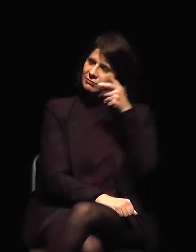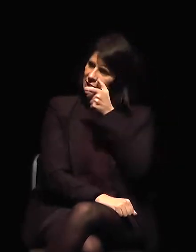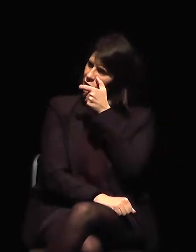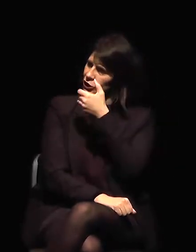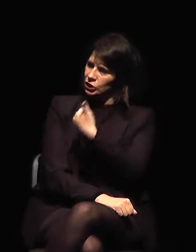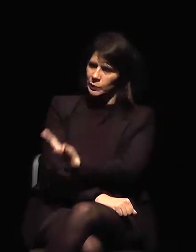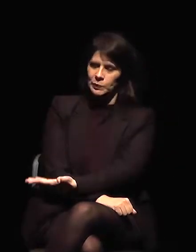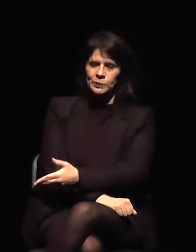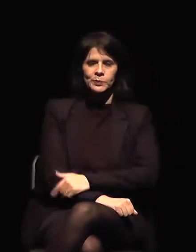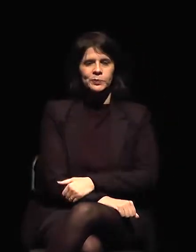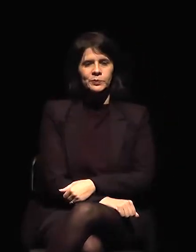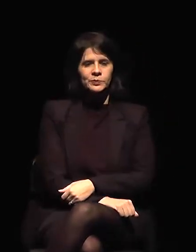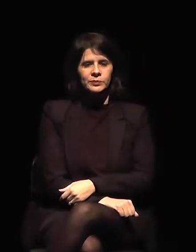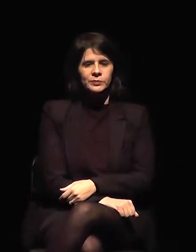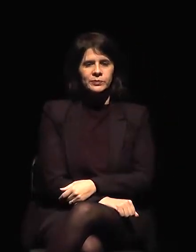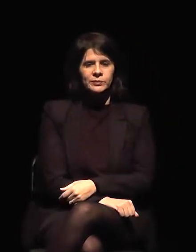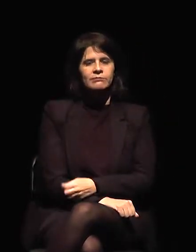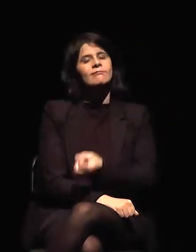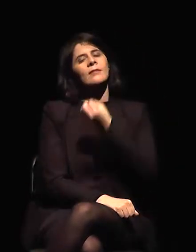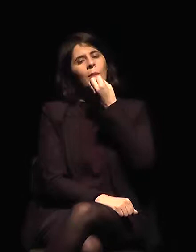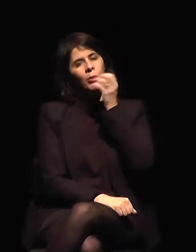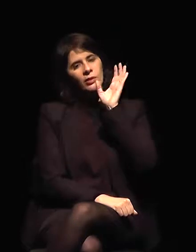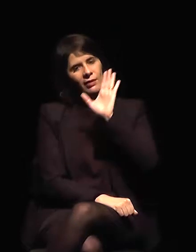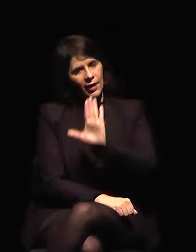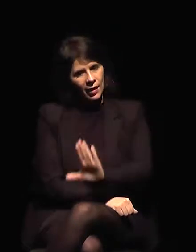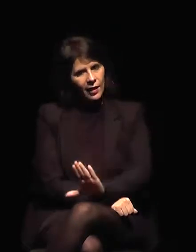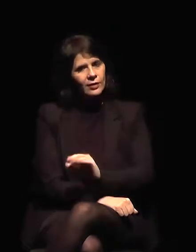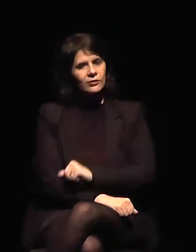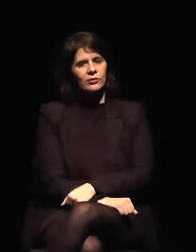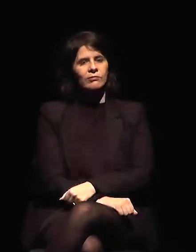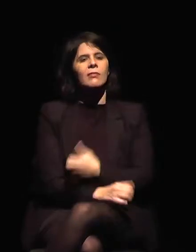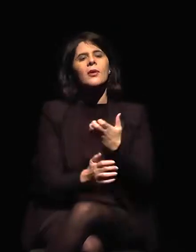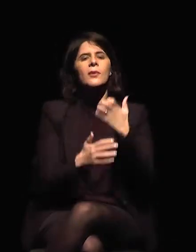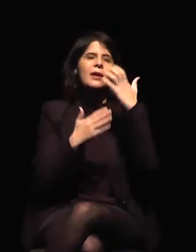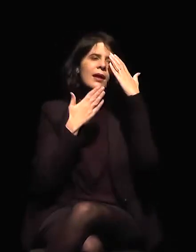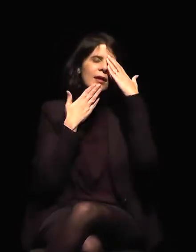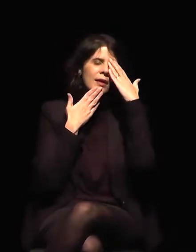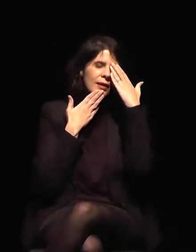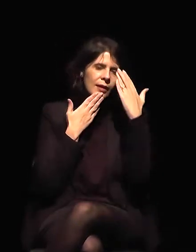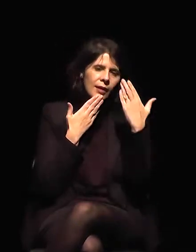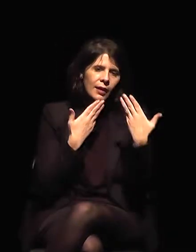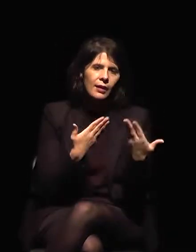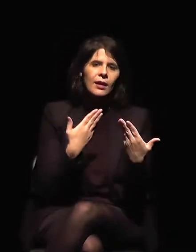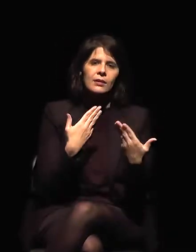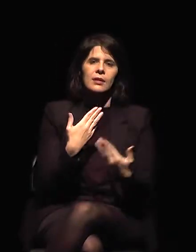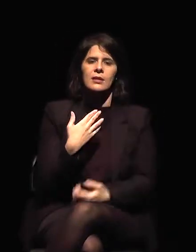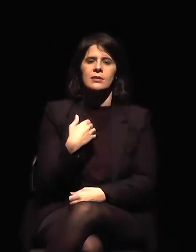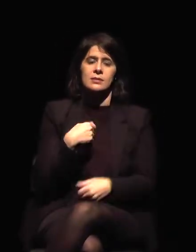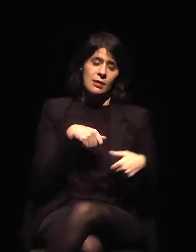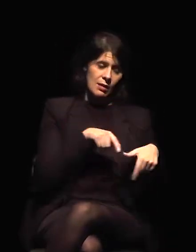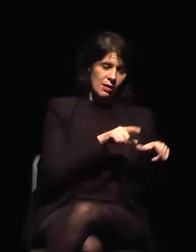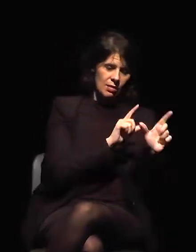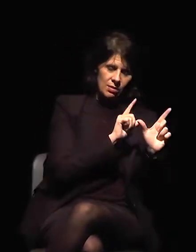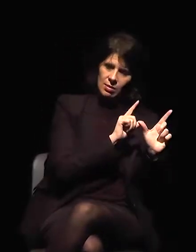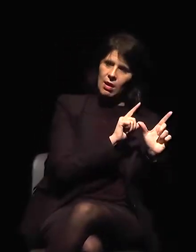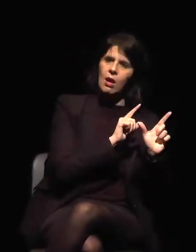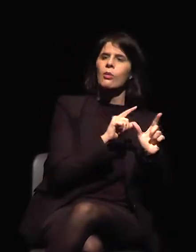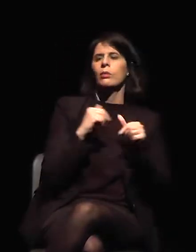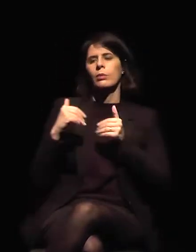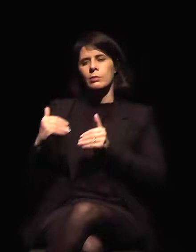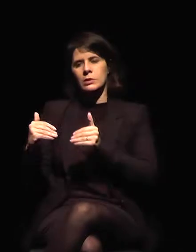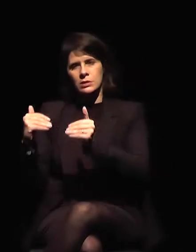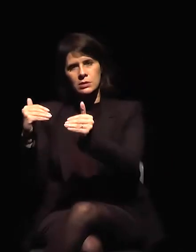Buenas tardes. Antes que nada, muchas gracias a Itaú Cultural y al Ministerio de Cultura por haberme